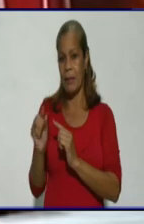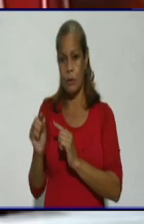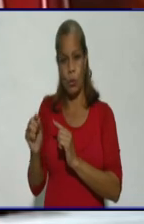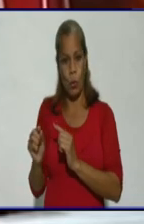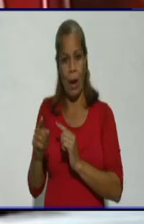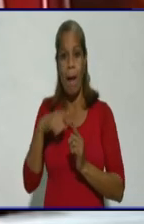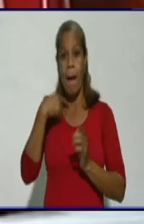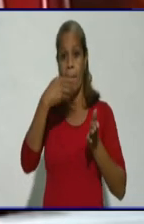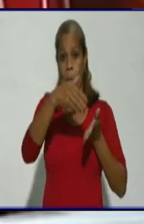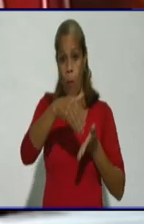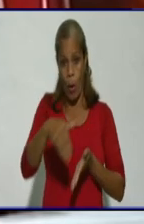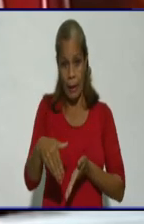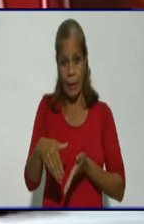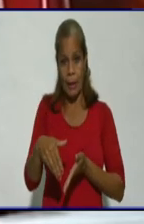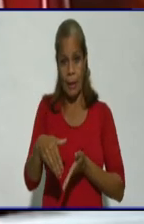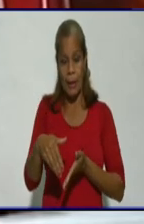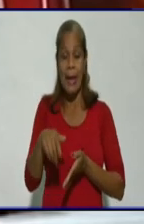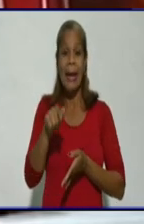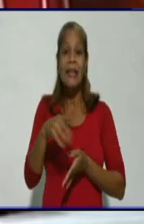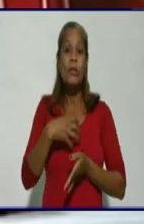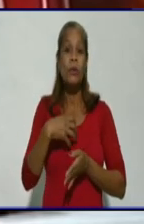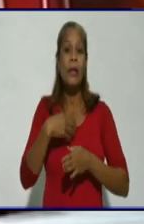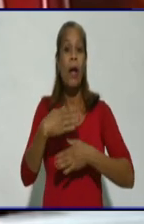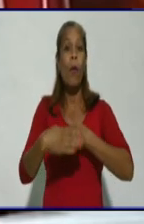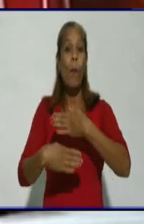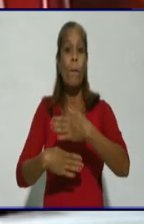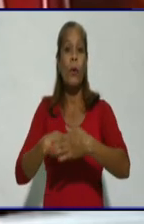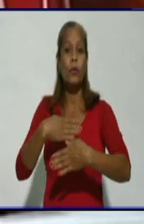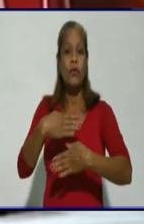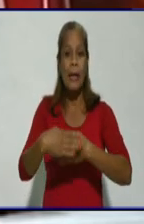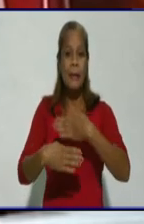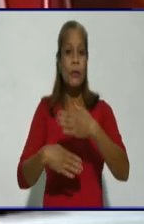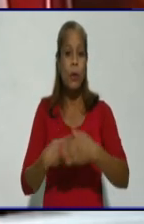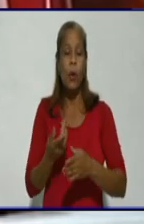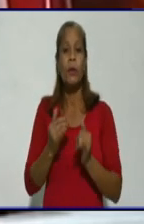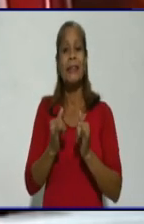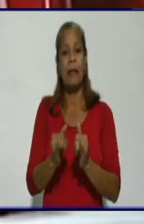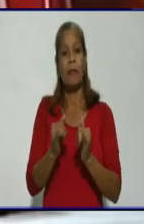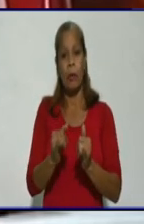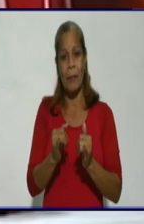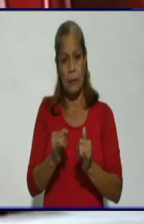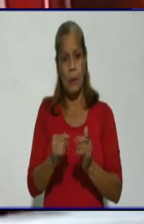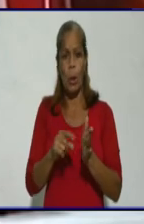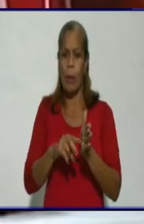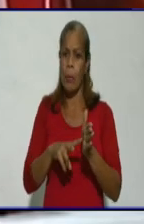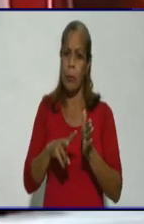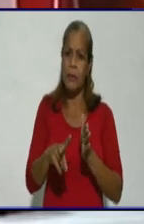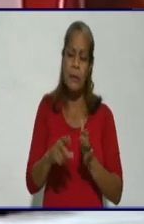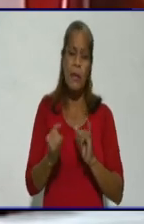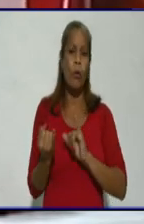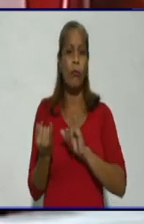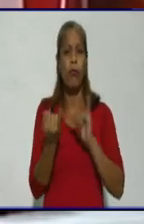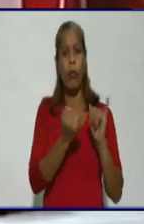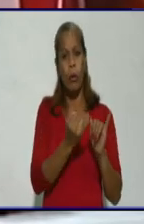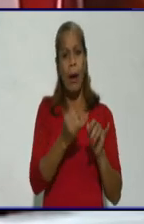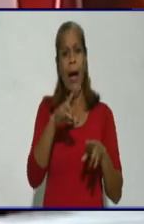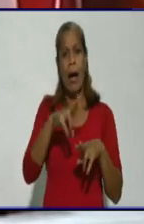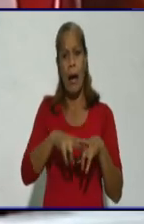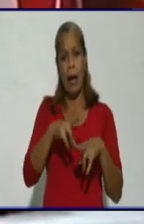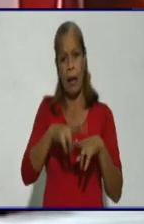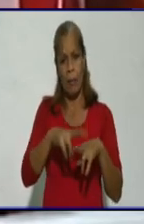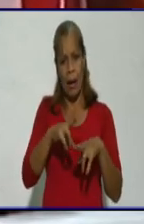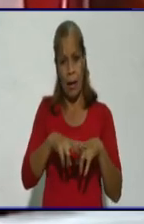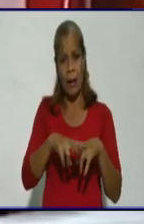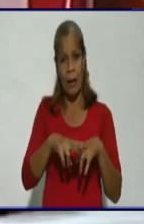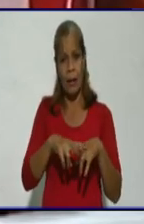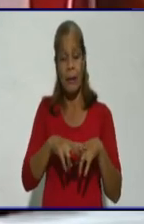de información, de que la provincia lo reporte a La Habana, es decir, falleció. Y por eso es que el doctor